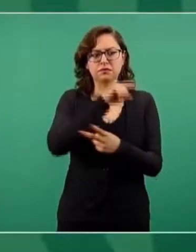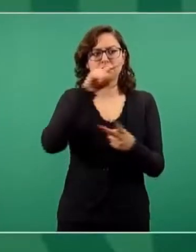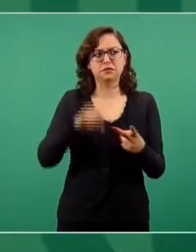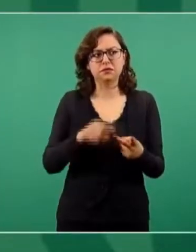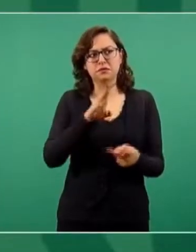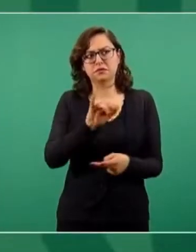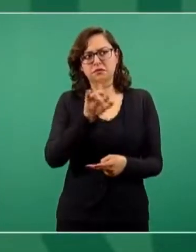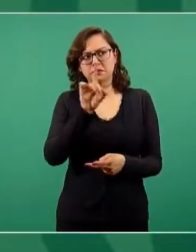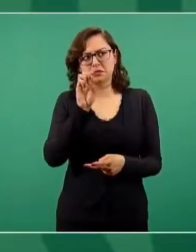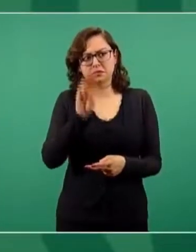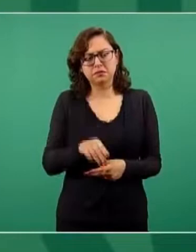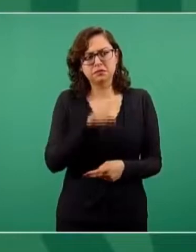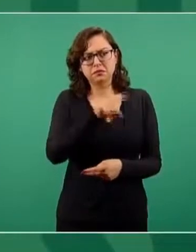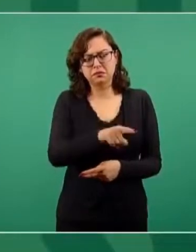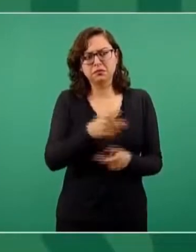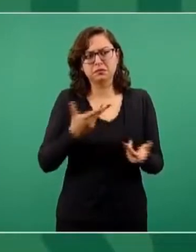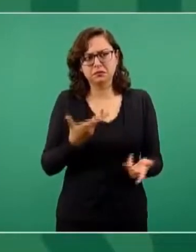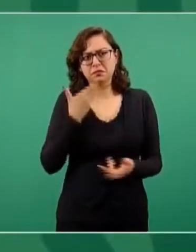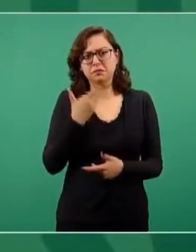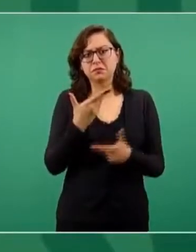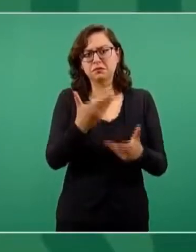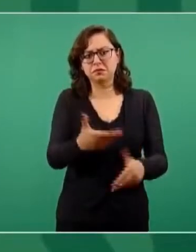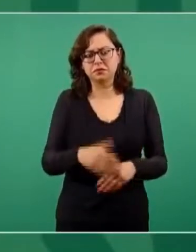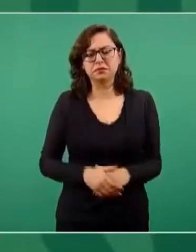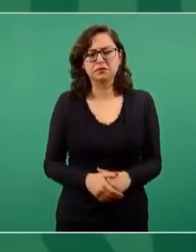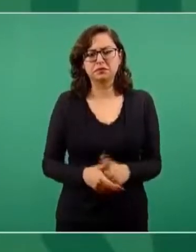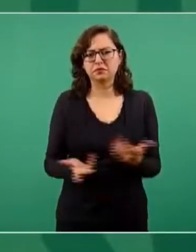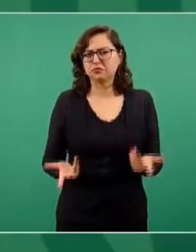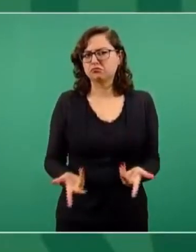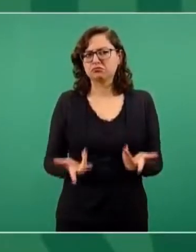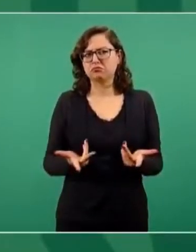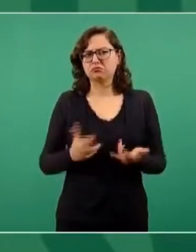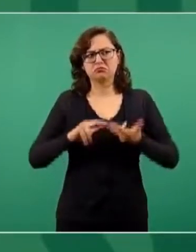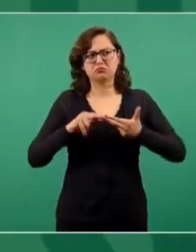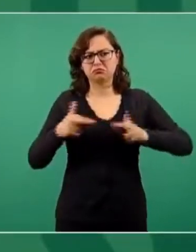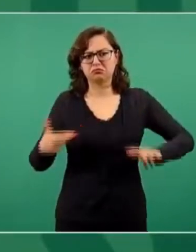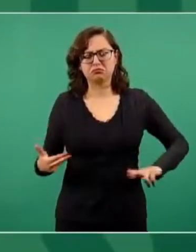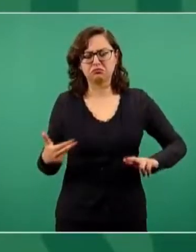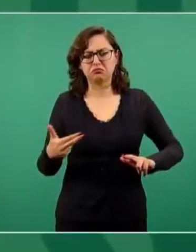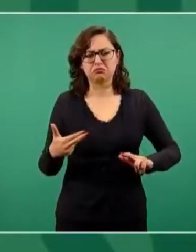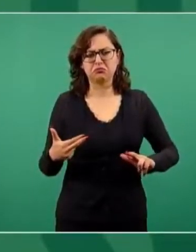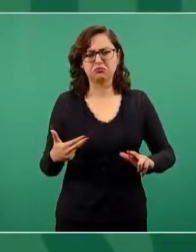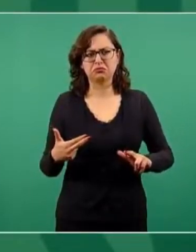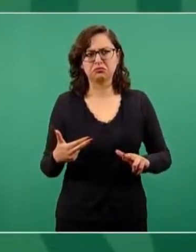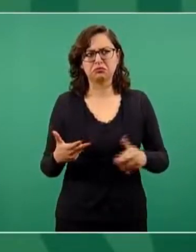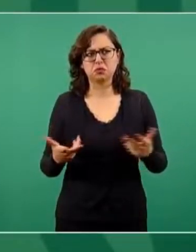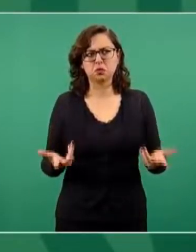ha variado, no hay